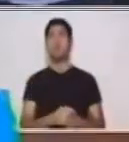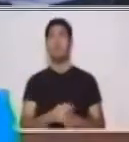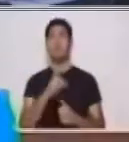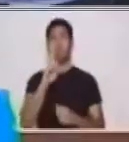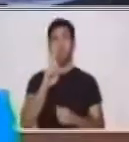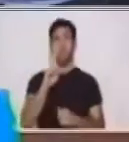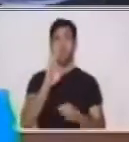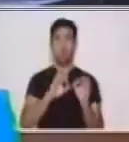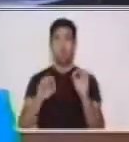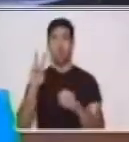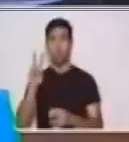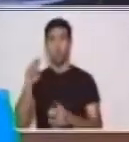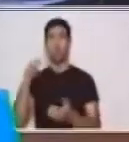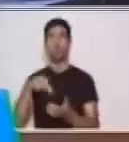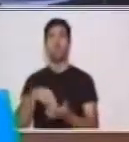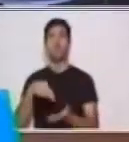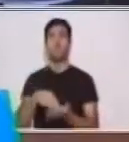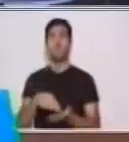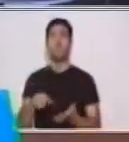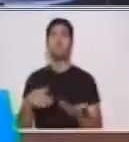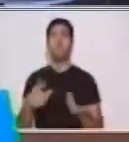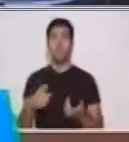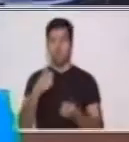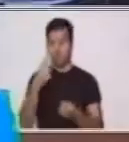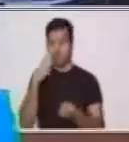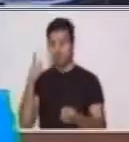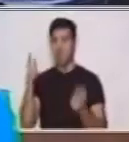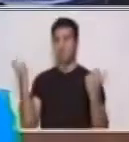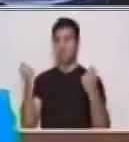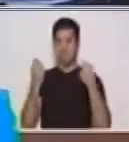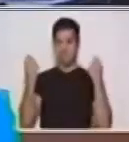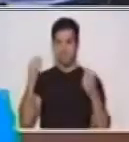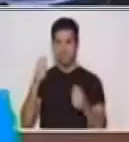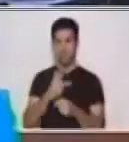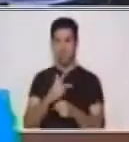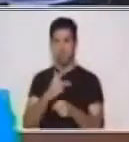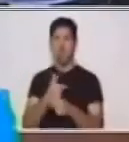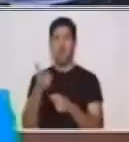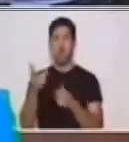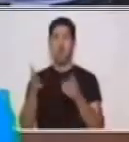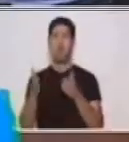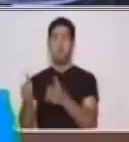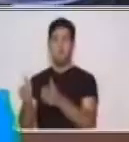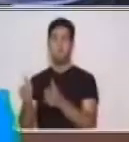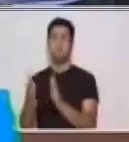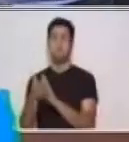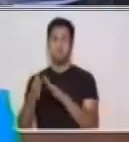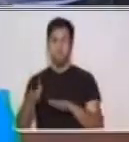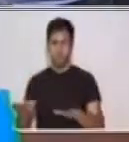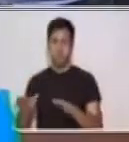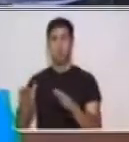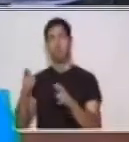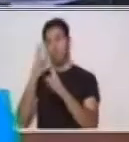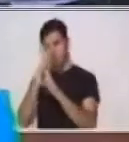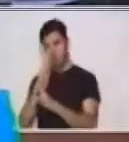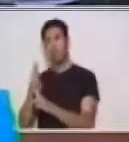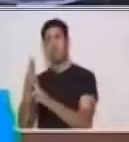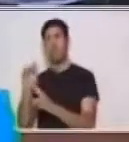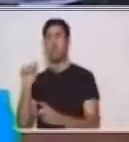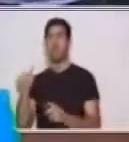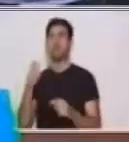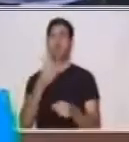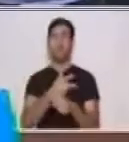en Guatemala la festividad a los fieles difuntos y en varias localidades del país se